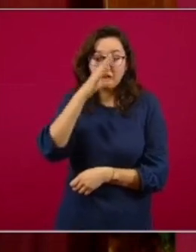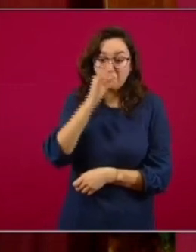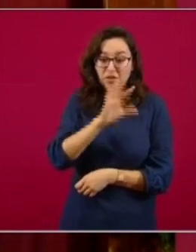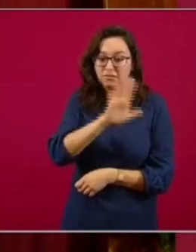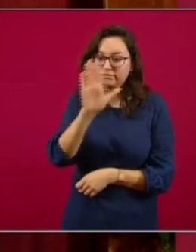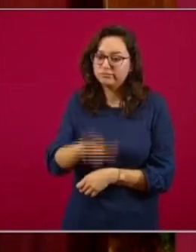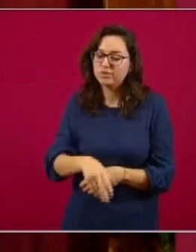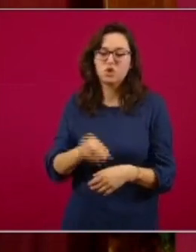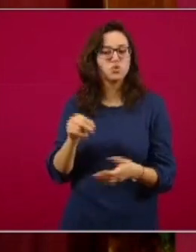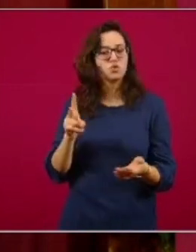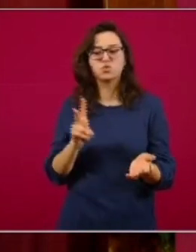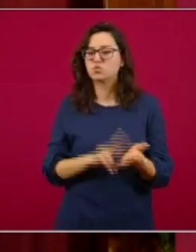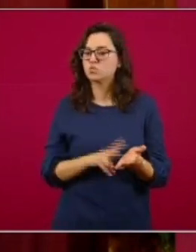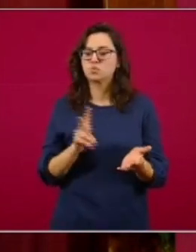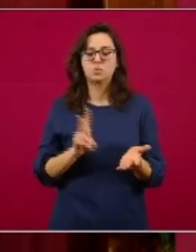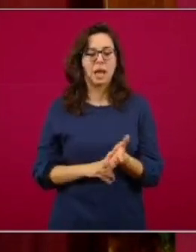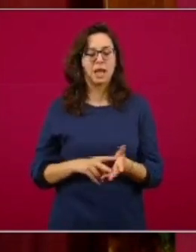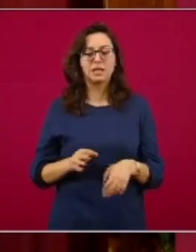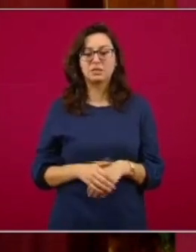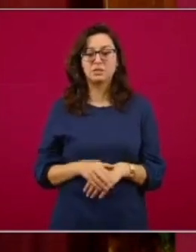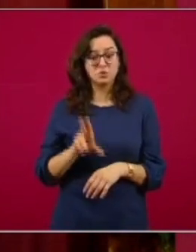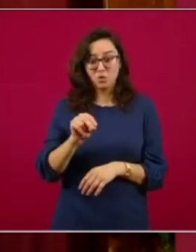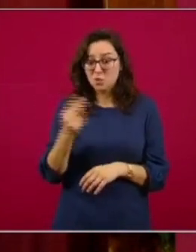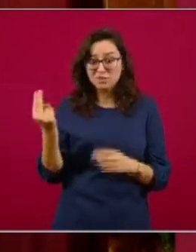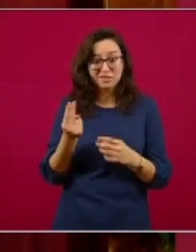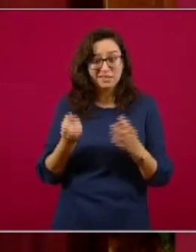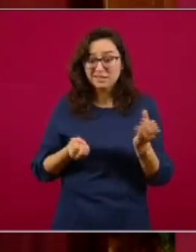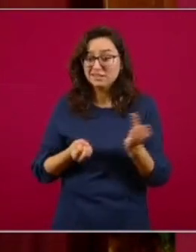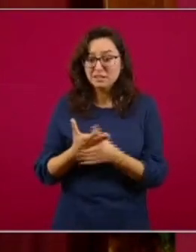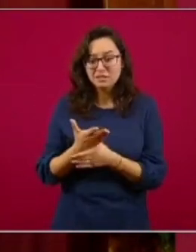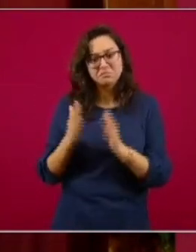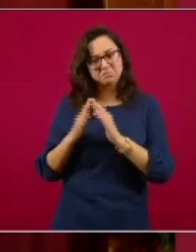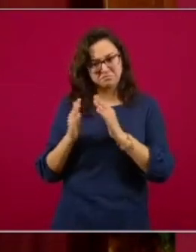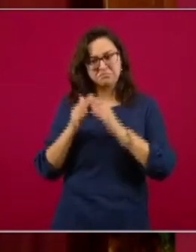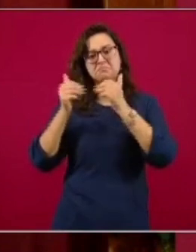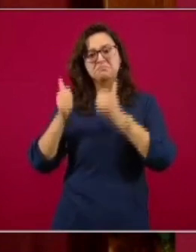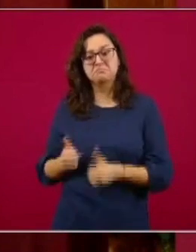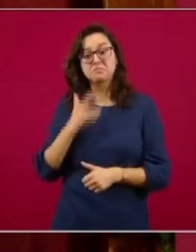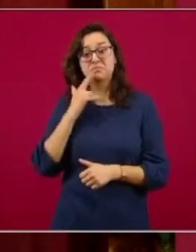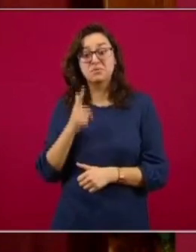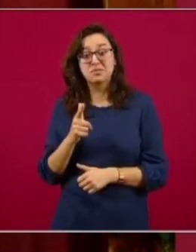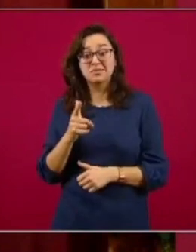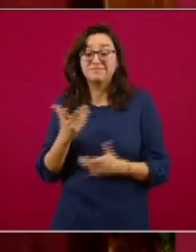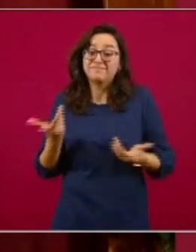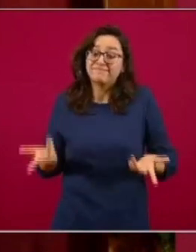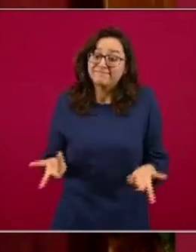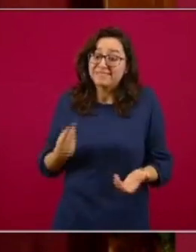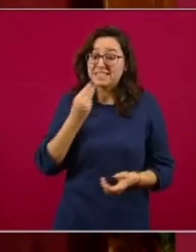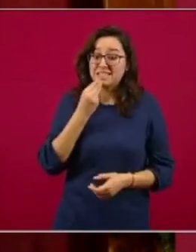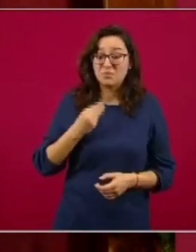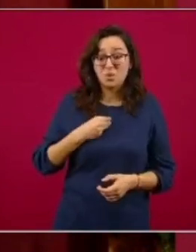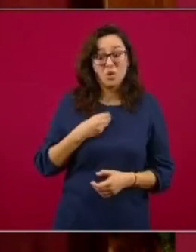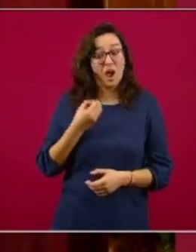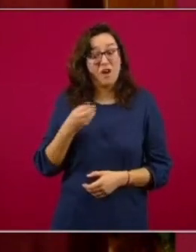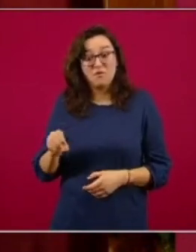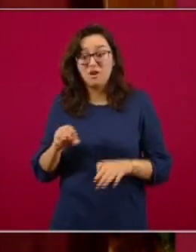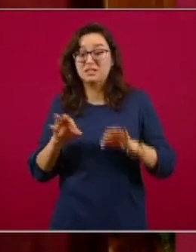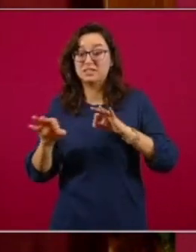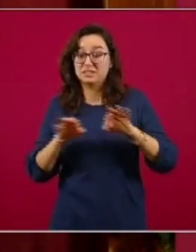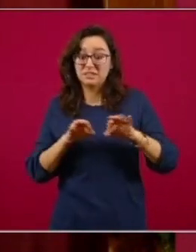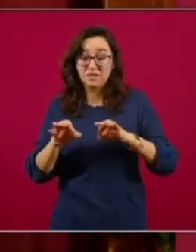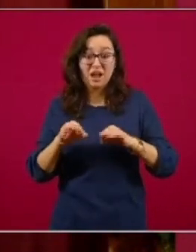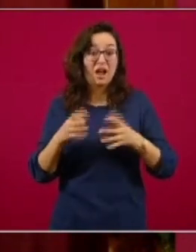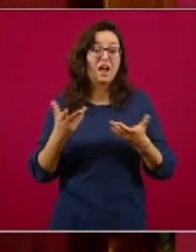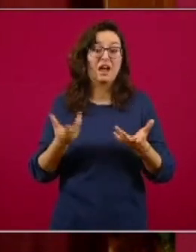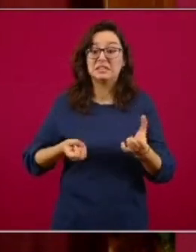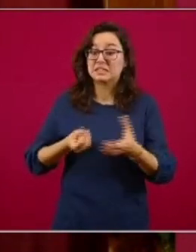No salgas de tu casa si no es necesario. Y si es necesario porque tienes que salir a trabajar, a cuidar a un